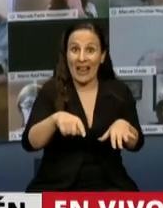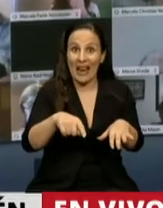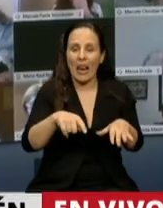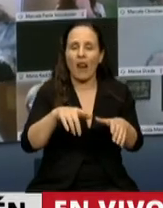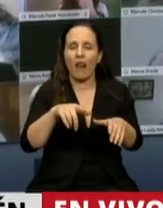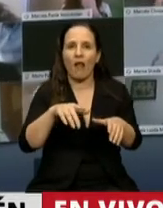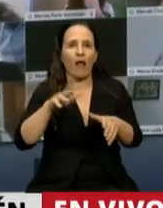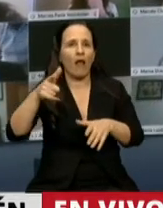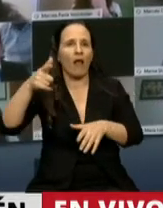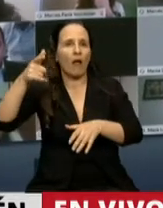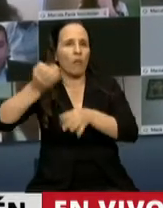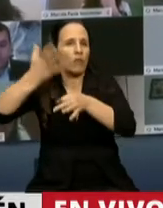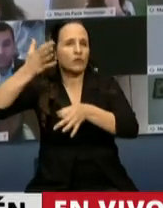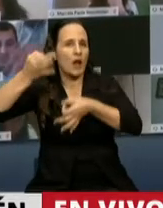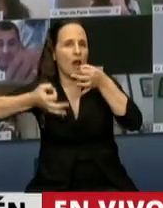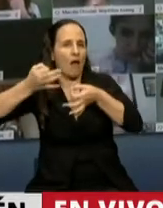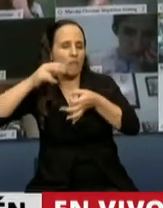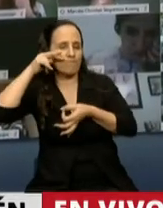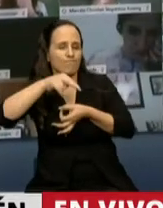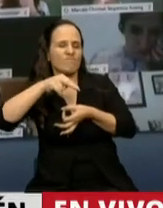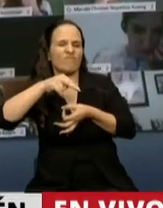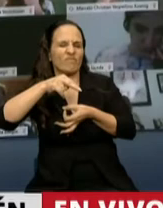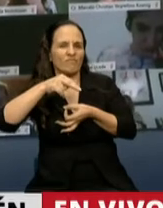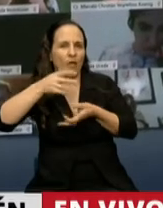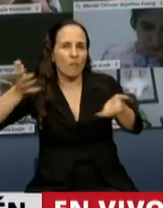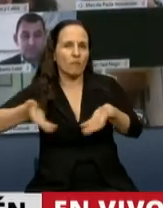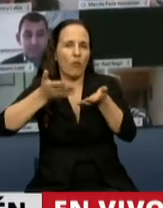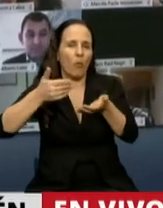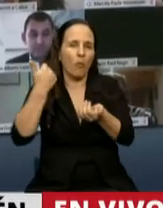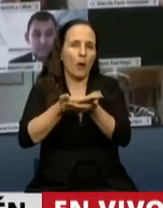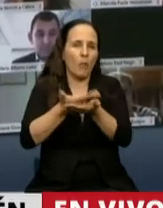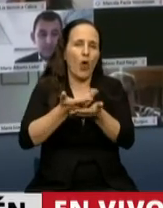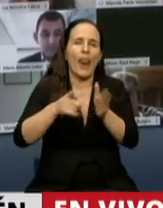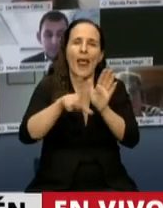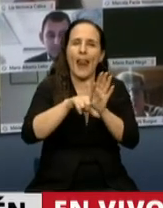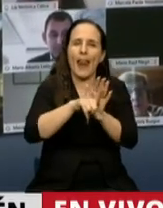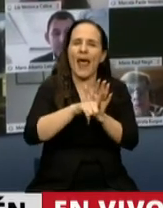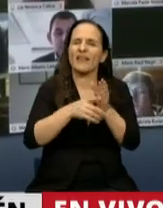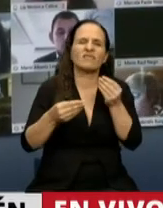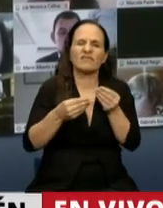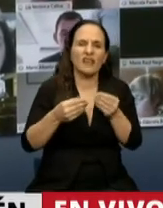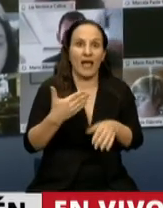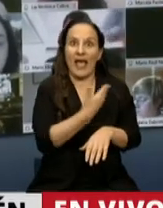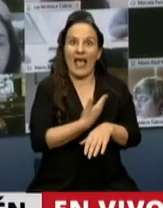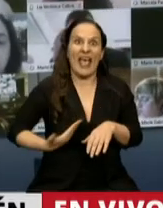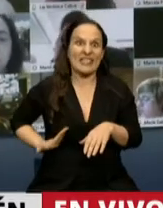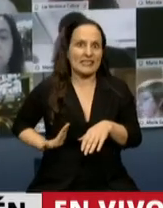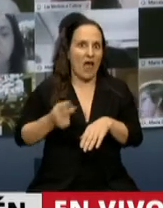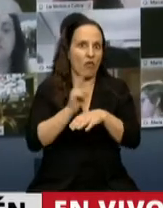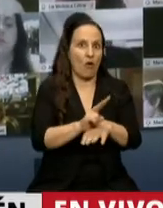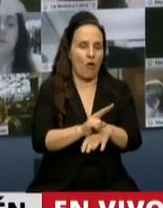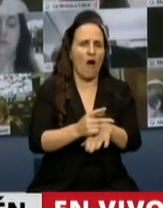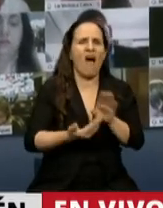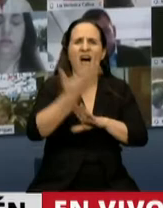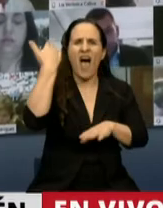parte de juristas y legisladores se pudieron impulsar leyes que avalan la intervención del Estado en situaciones que antes estaban